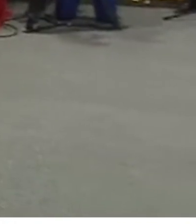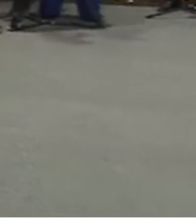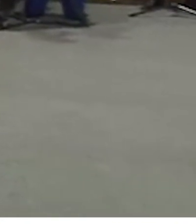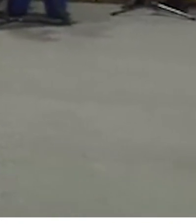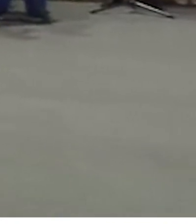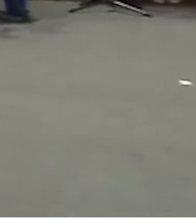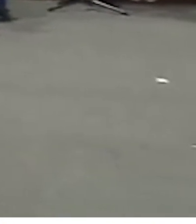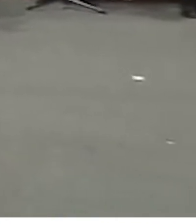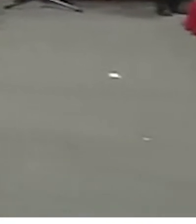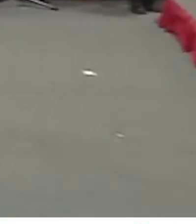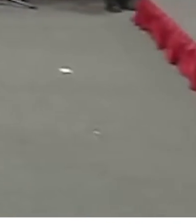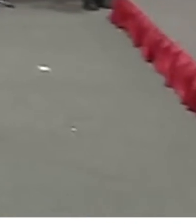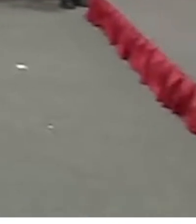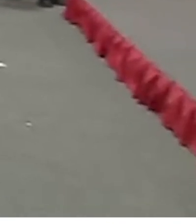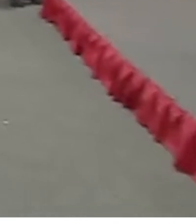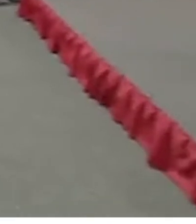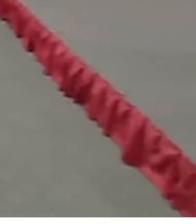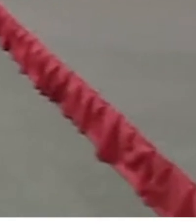Solís.